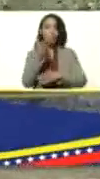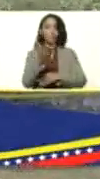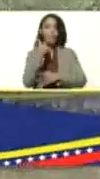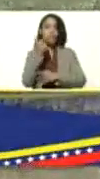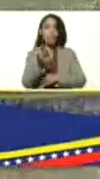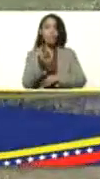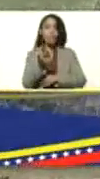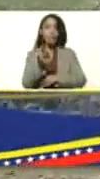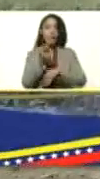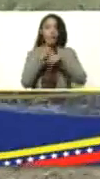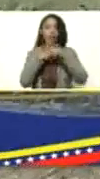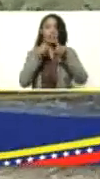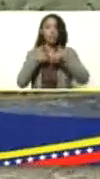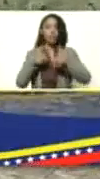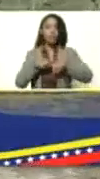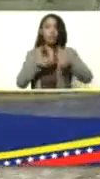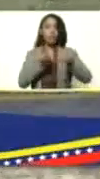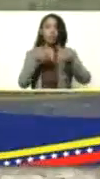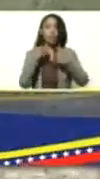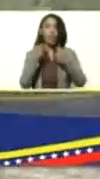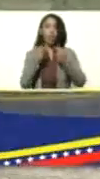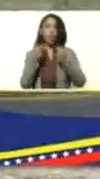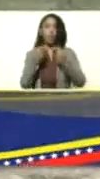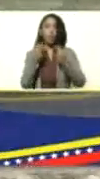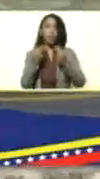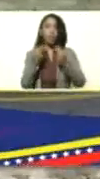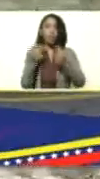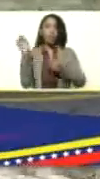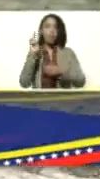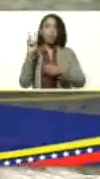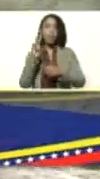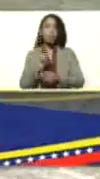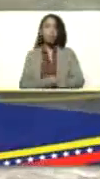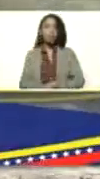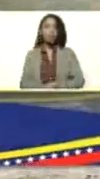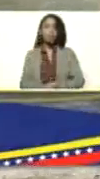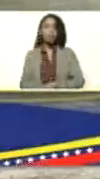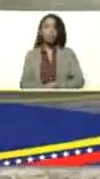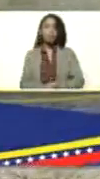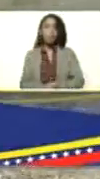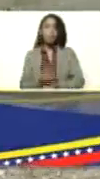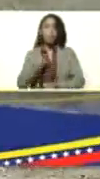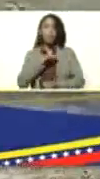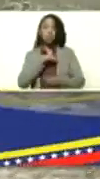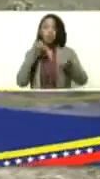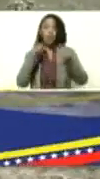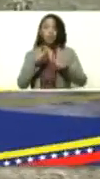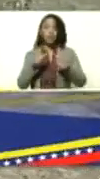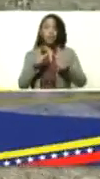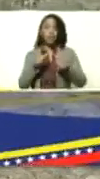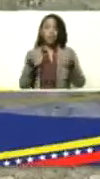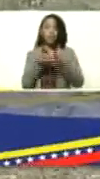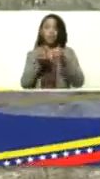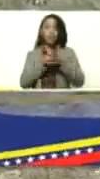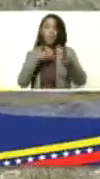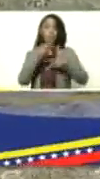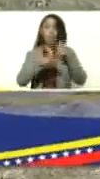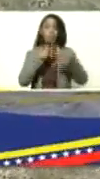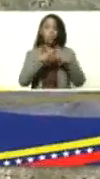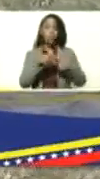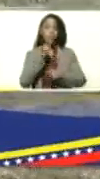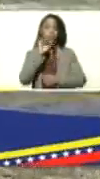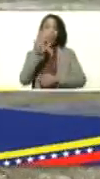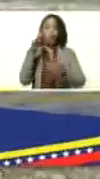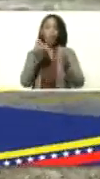indicado la diversificación de la economía venezolana en unos encontramas en una unidad de producción de más de